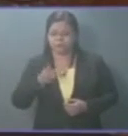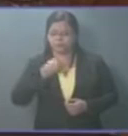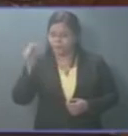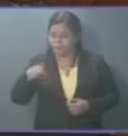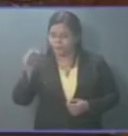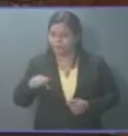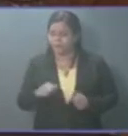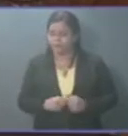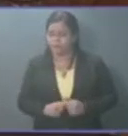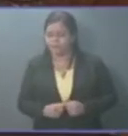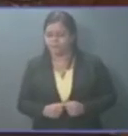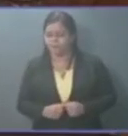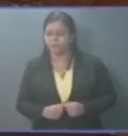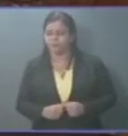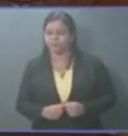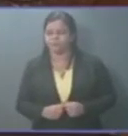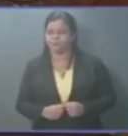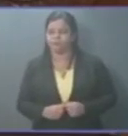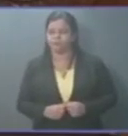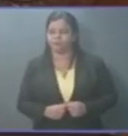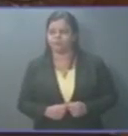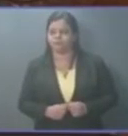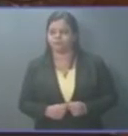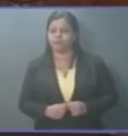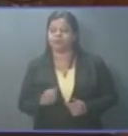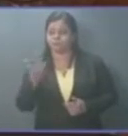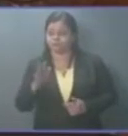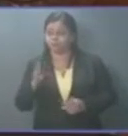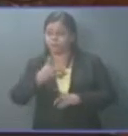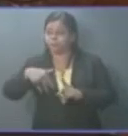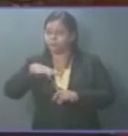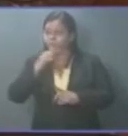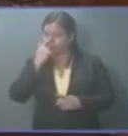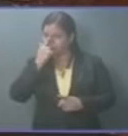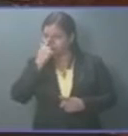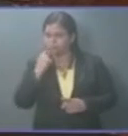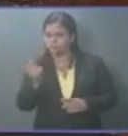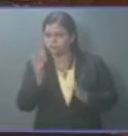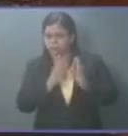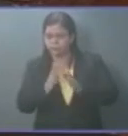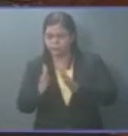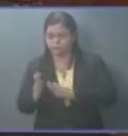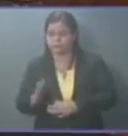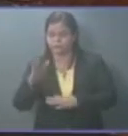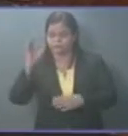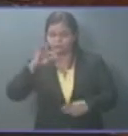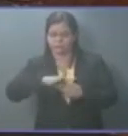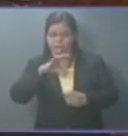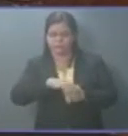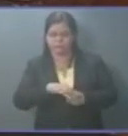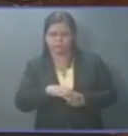en el marco de la preparación para las elecciones.